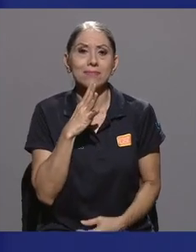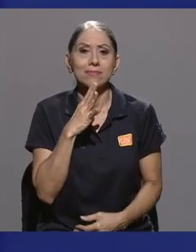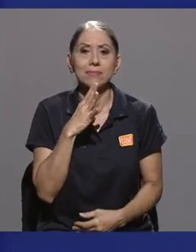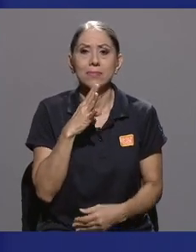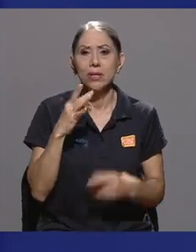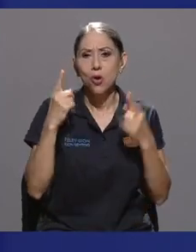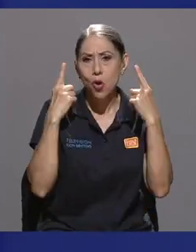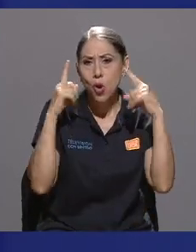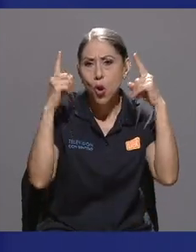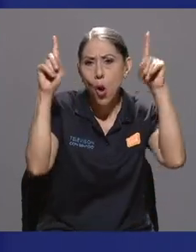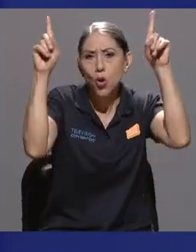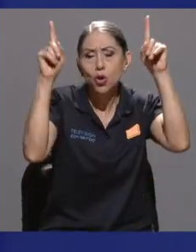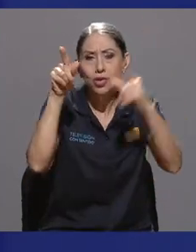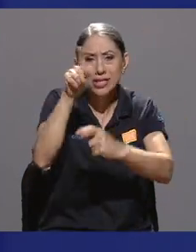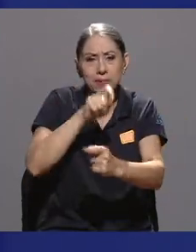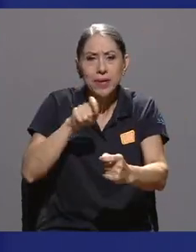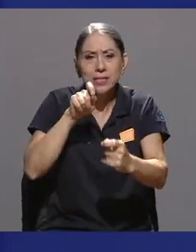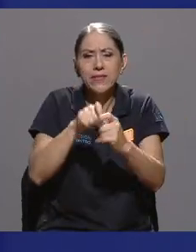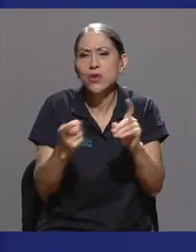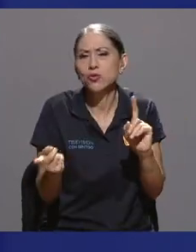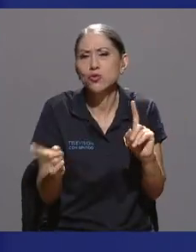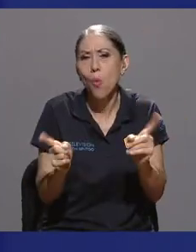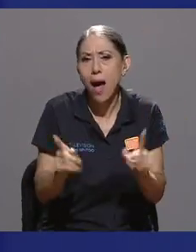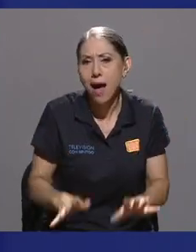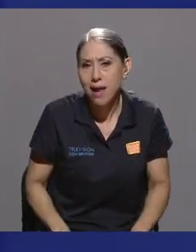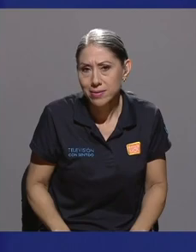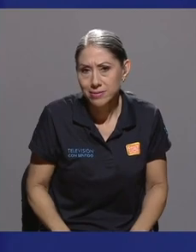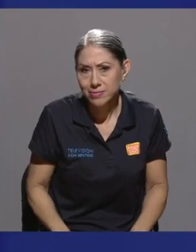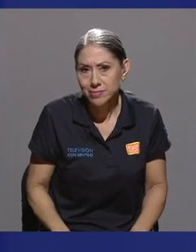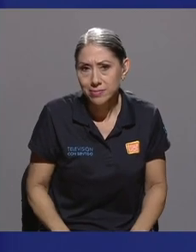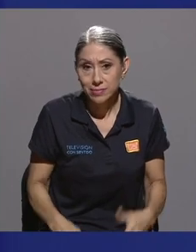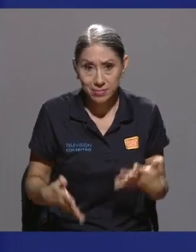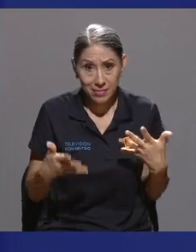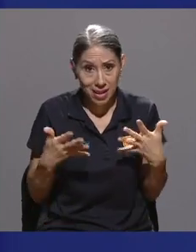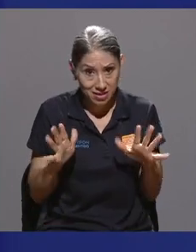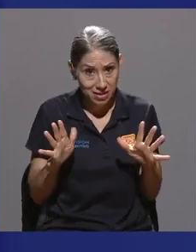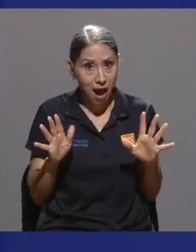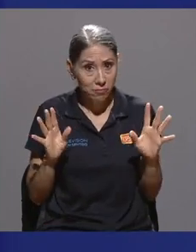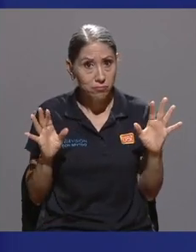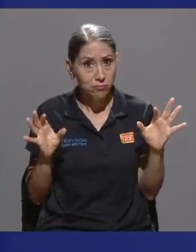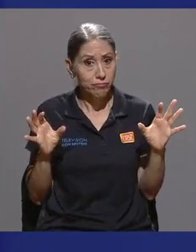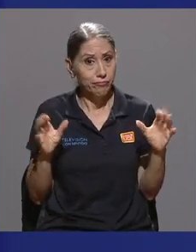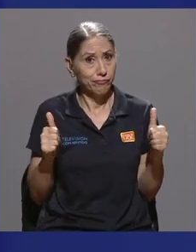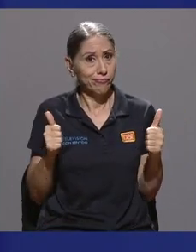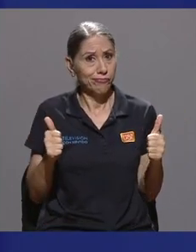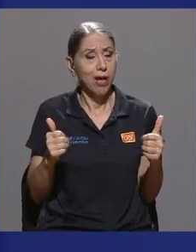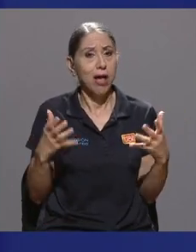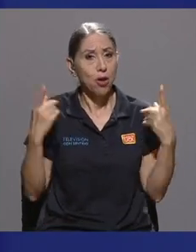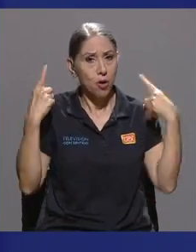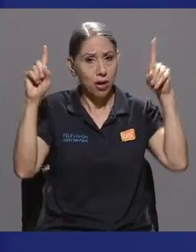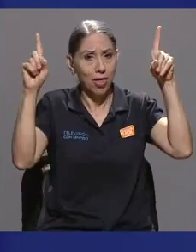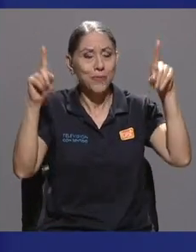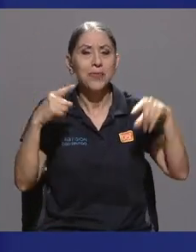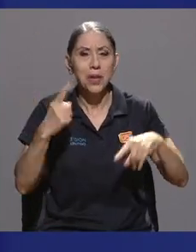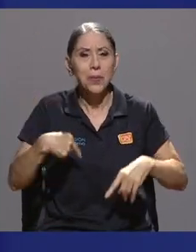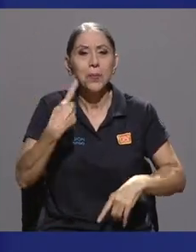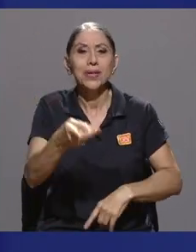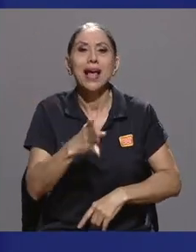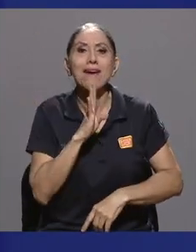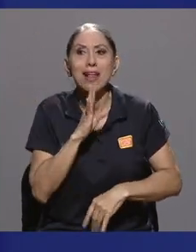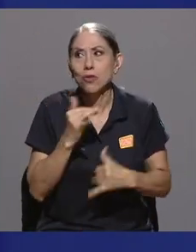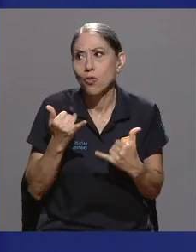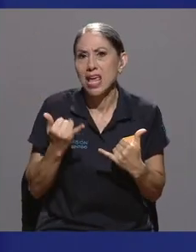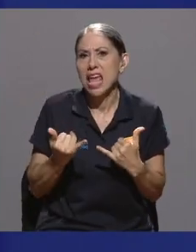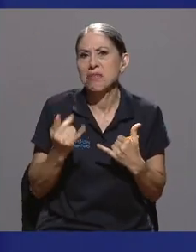son esos logros específicos que ya han alcanzado como unión y posteriormente estaremos también hablando de lo que se está